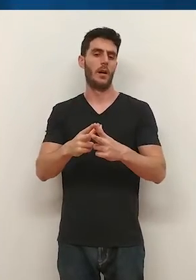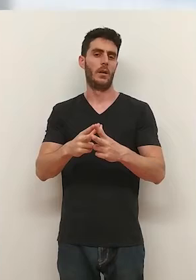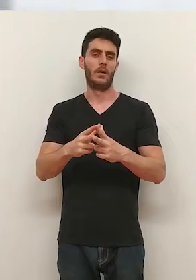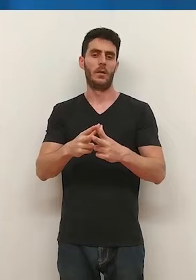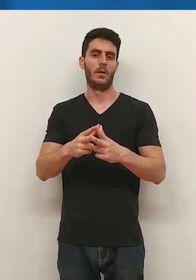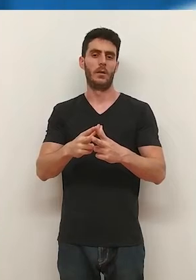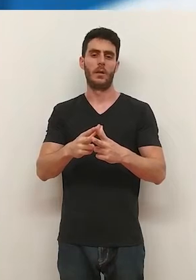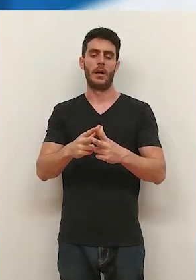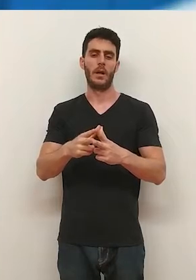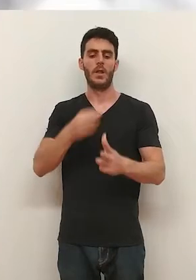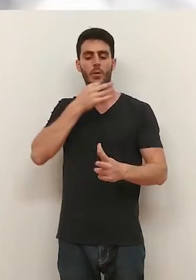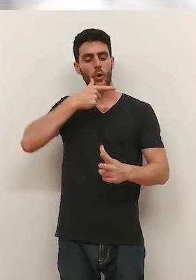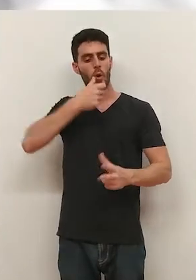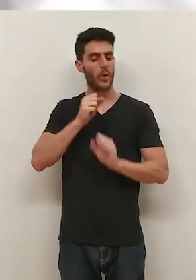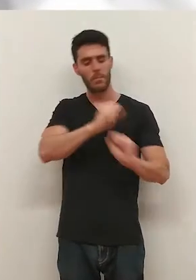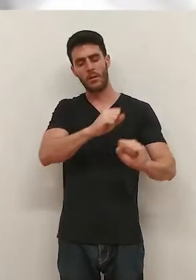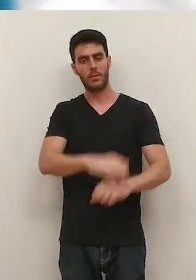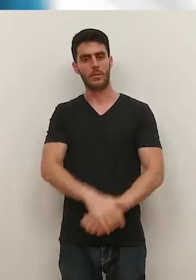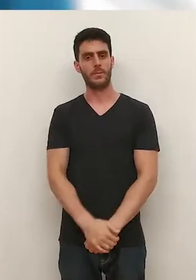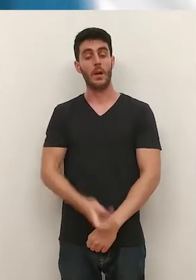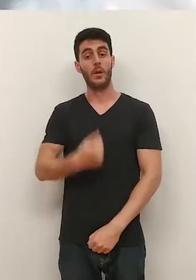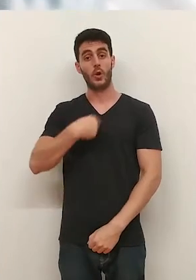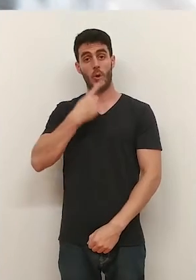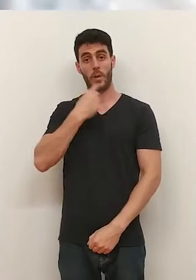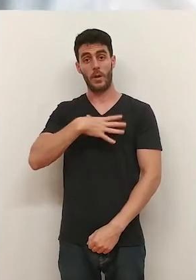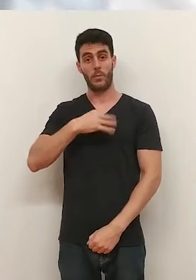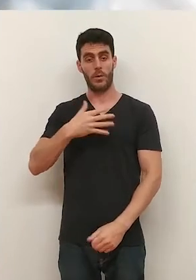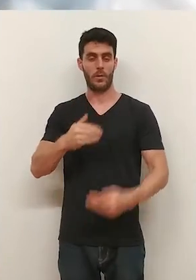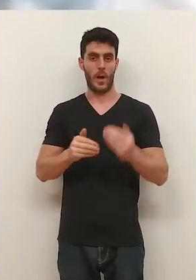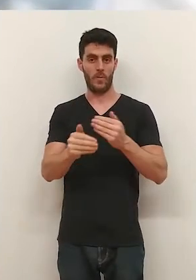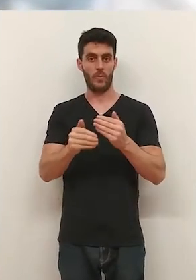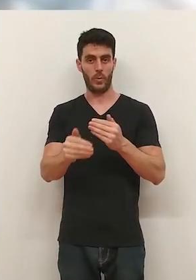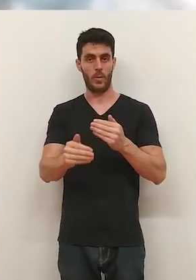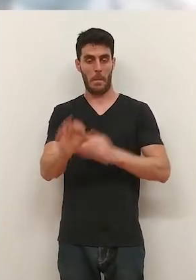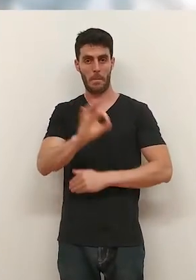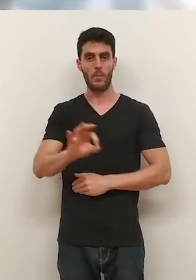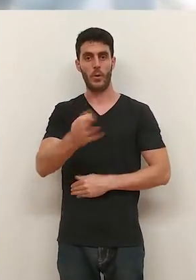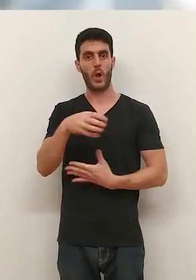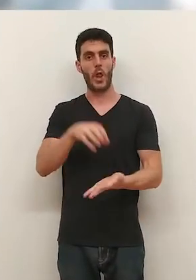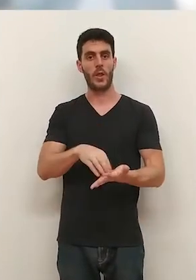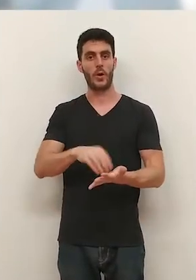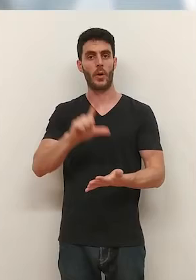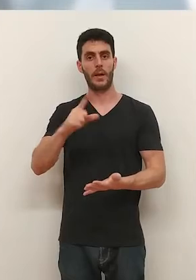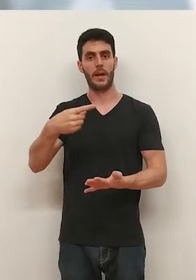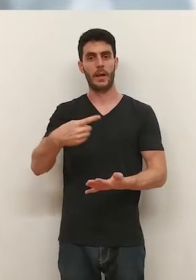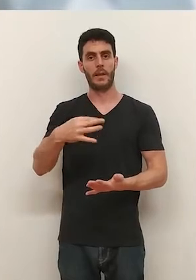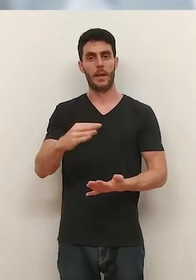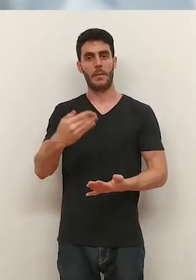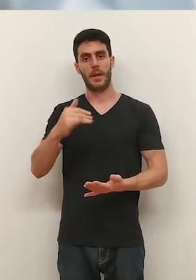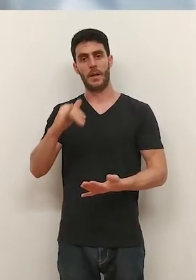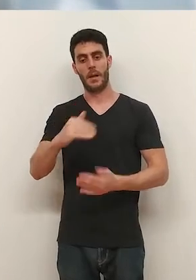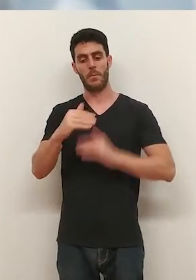que los rechace, que se oponga activamente. Puedo anunciar que será cuestión de días que ese centro